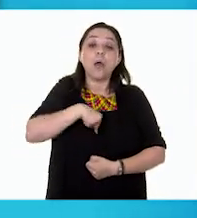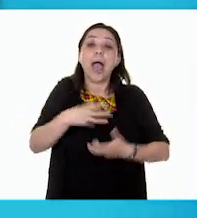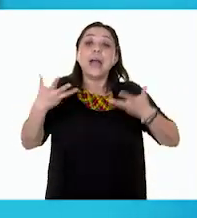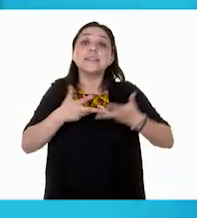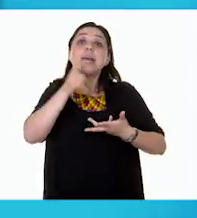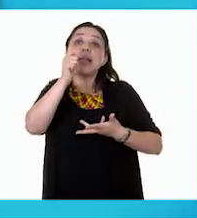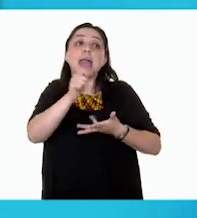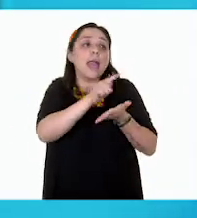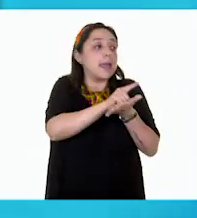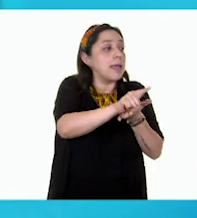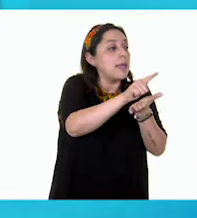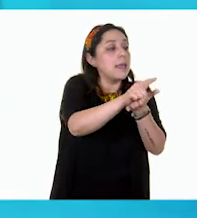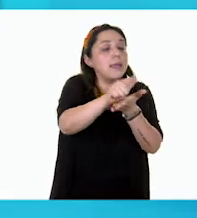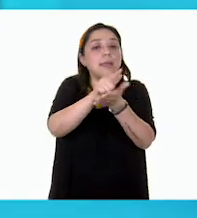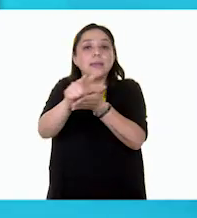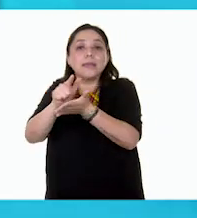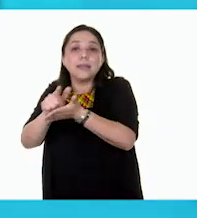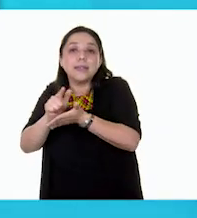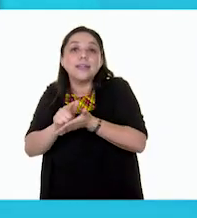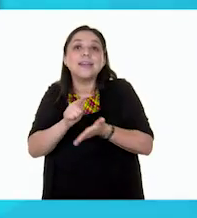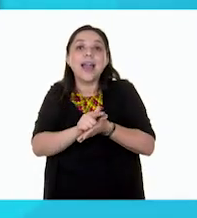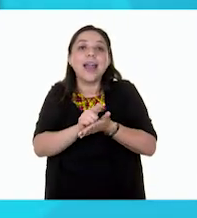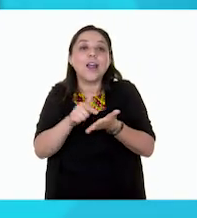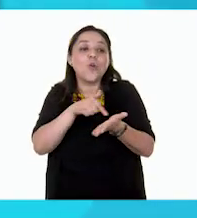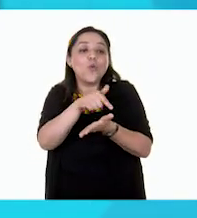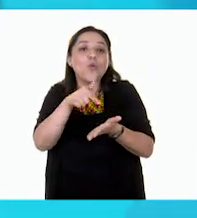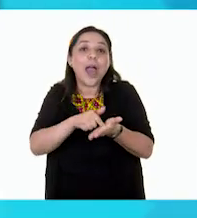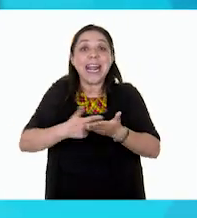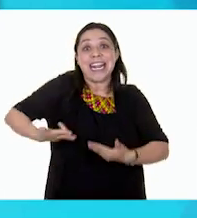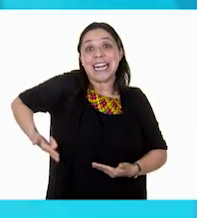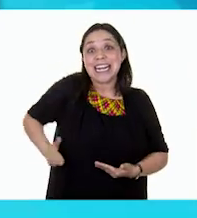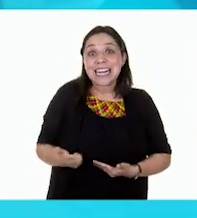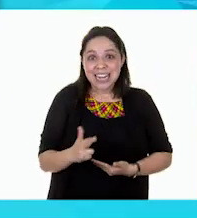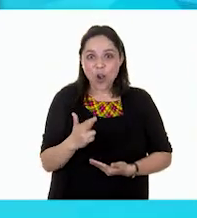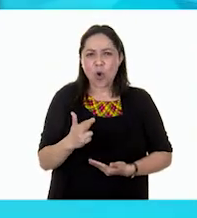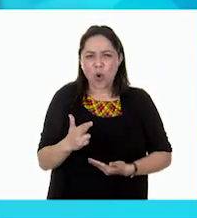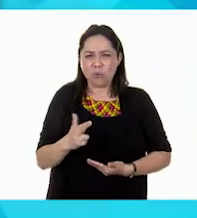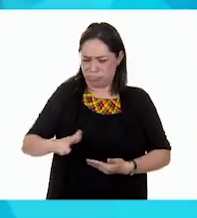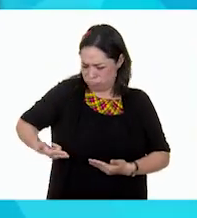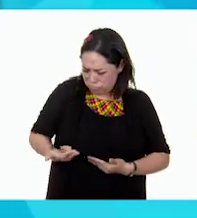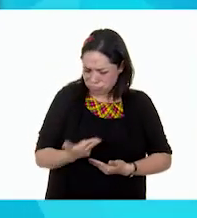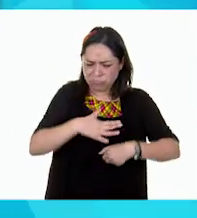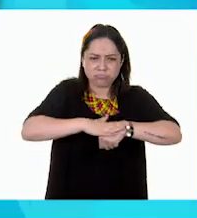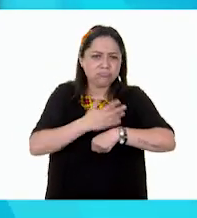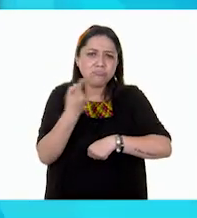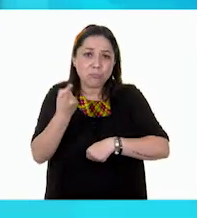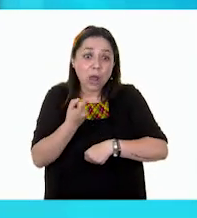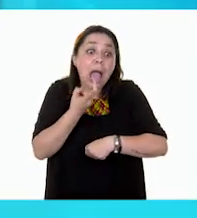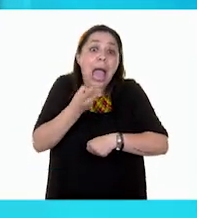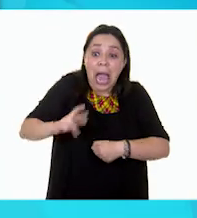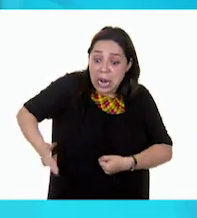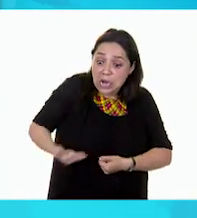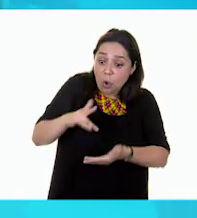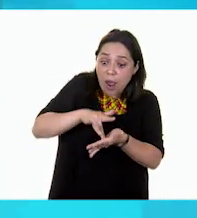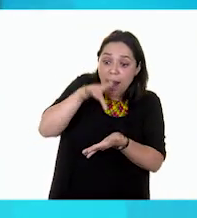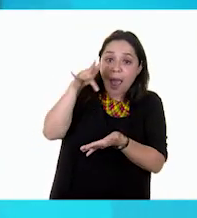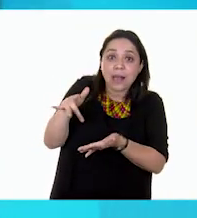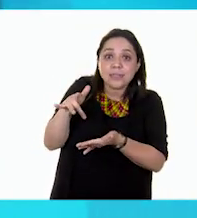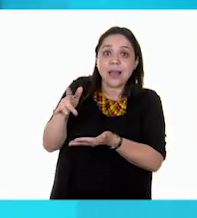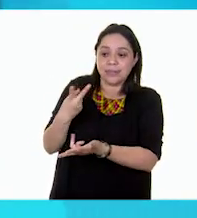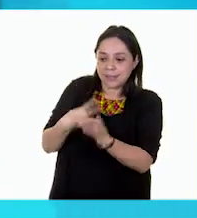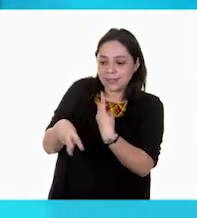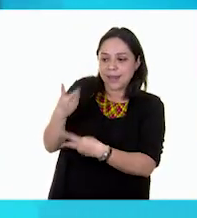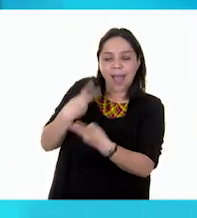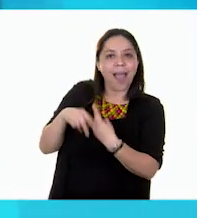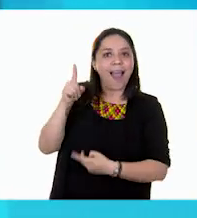un área que es el río. ¿Por qué el río? Porque el río nos da agua. Y es muy importante